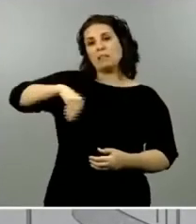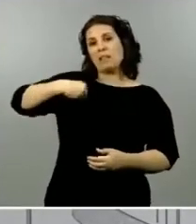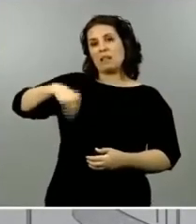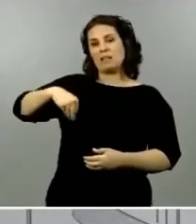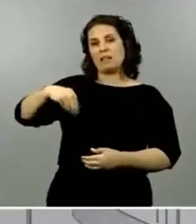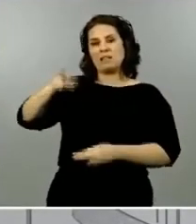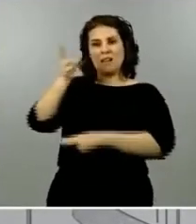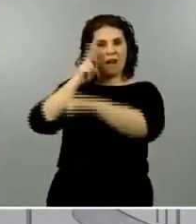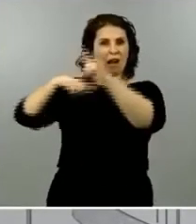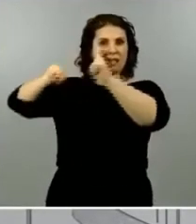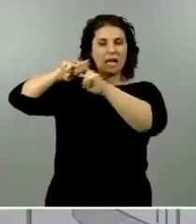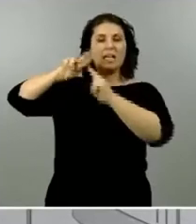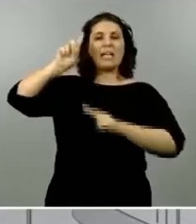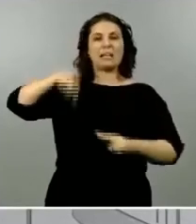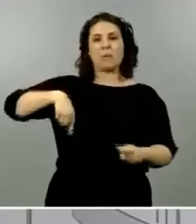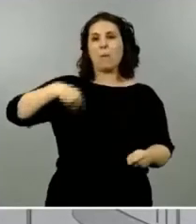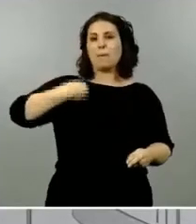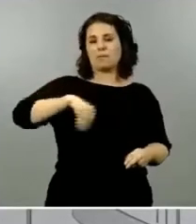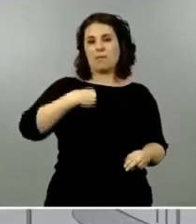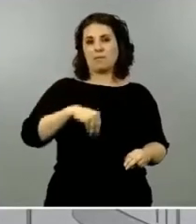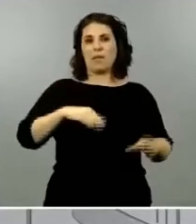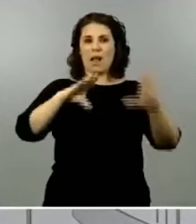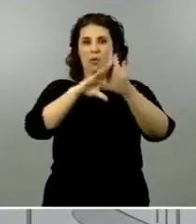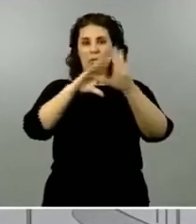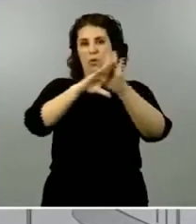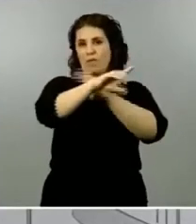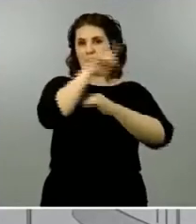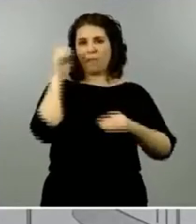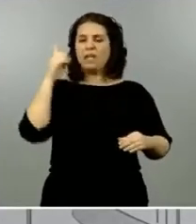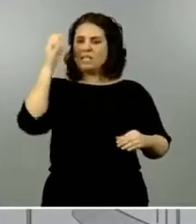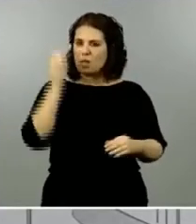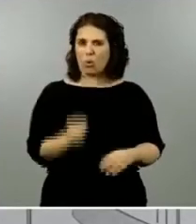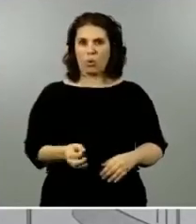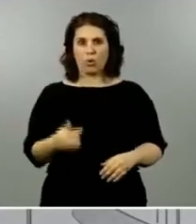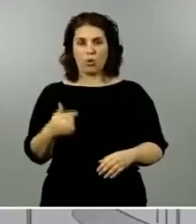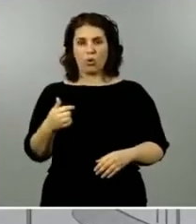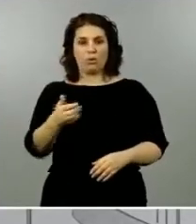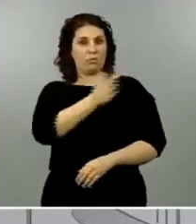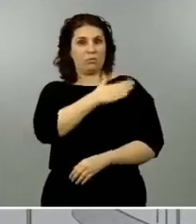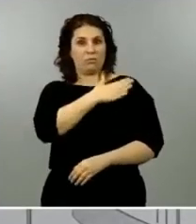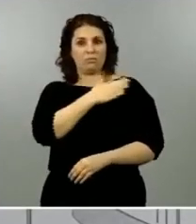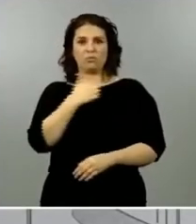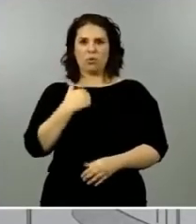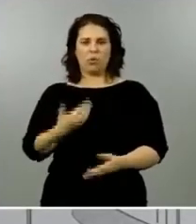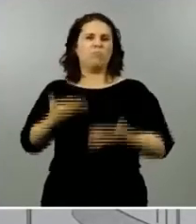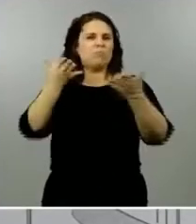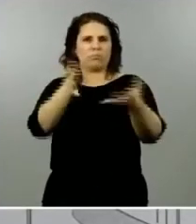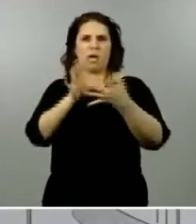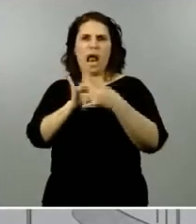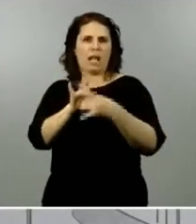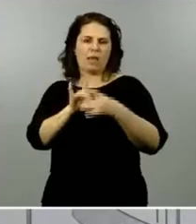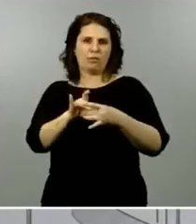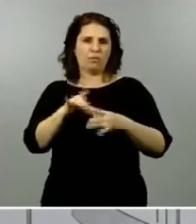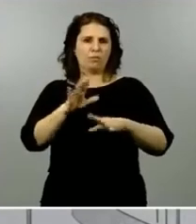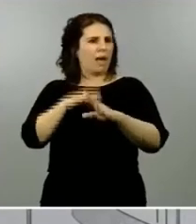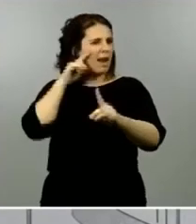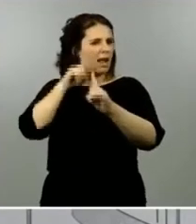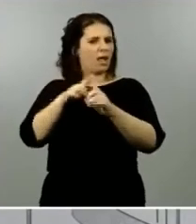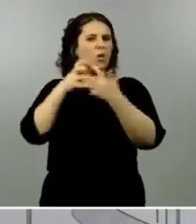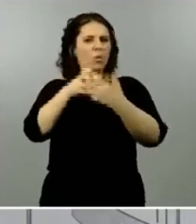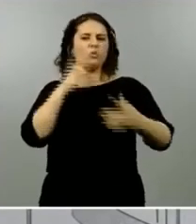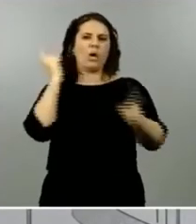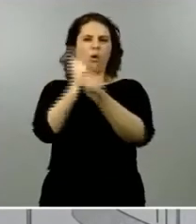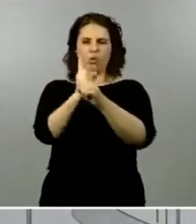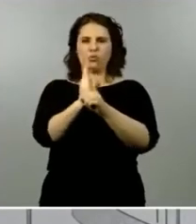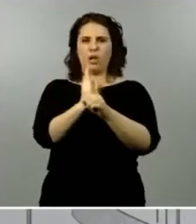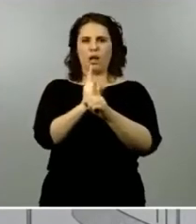presidenta de la Comunidad de Madrid va a encontrar en el gobierno de España y en mi persona a un aliado para frenar y combatir al enemigo